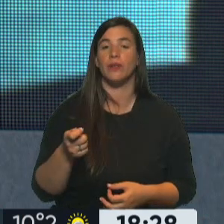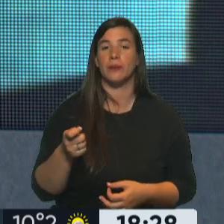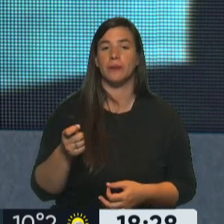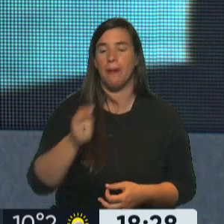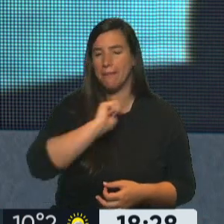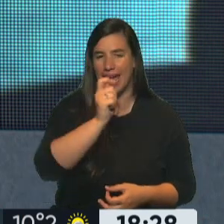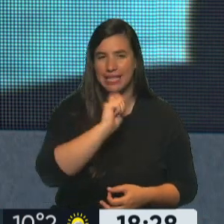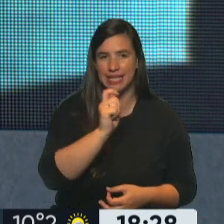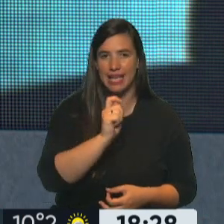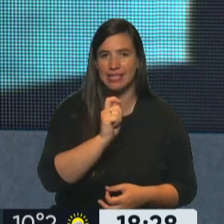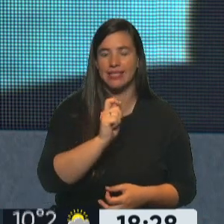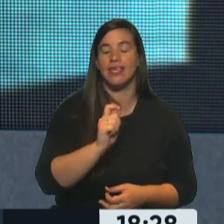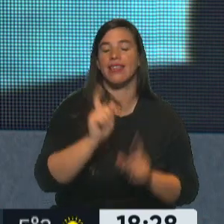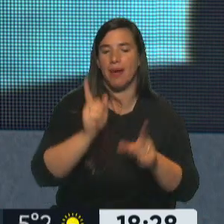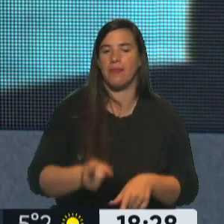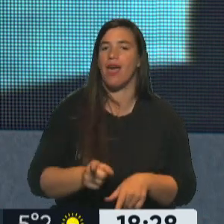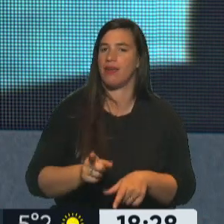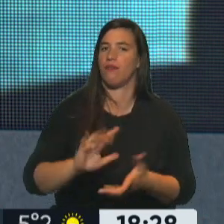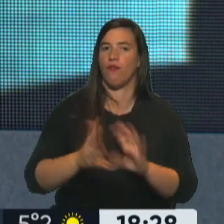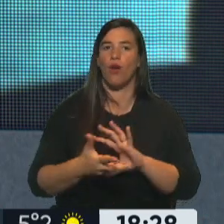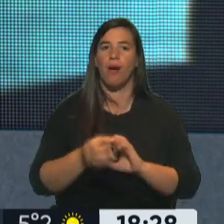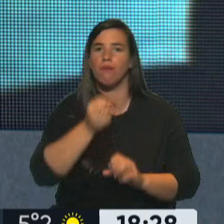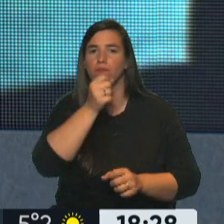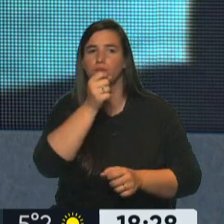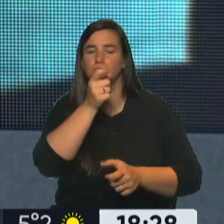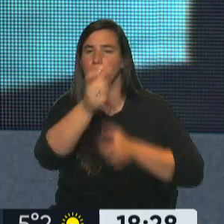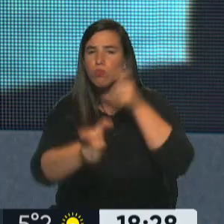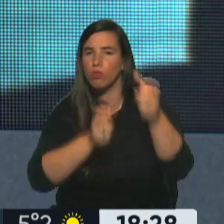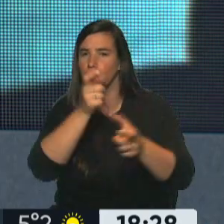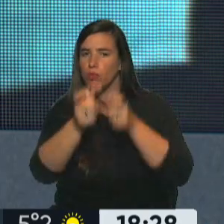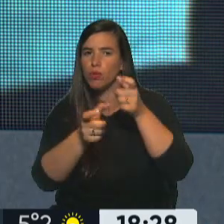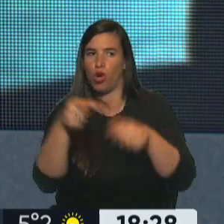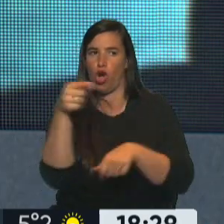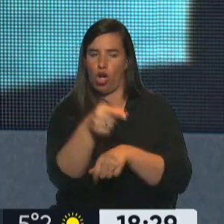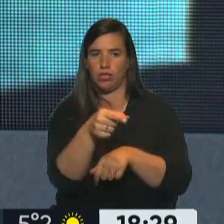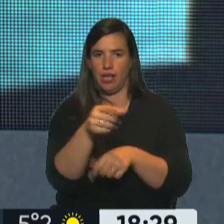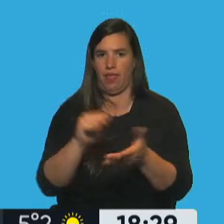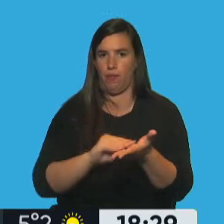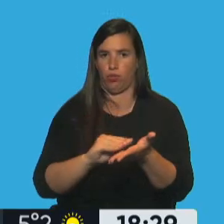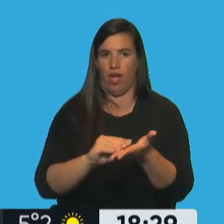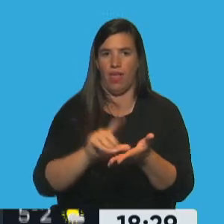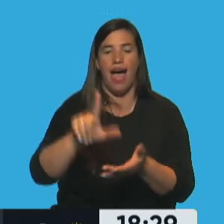también las amenazas de esta diputada electa, Limoyne. Mirá.